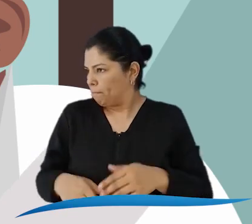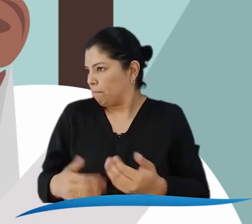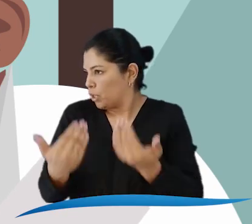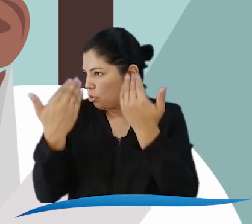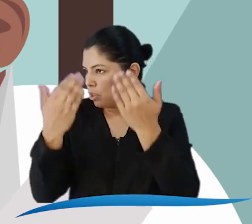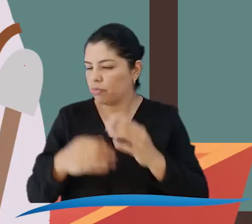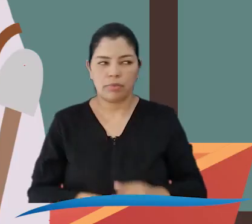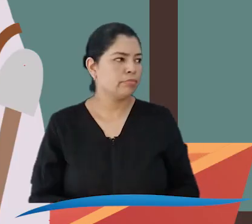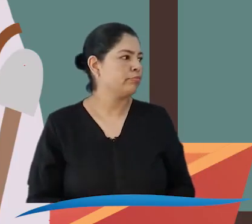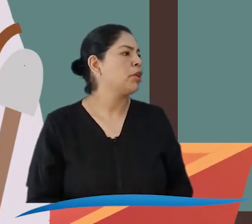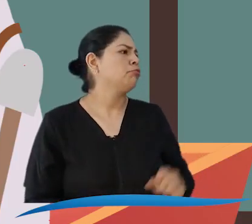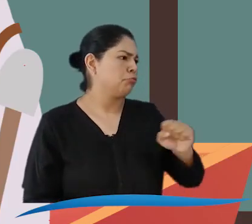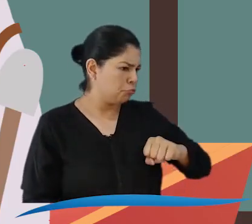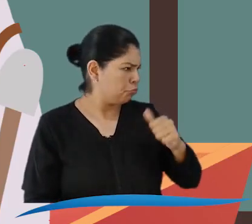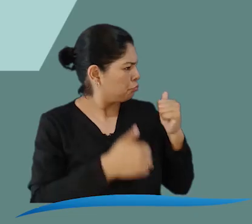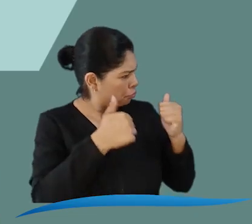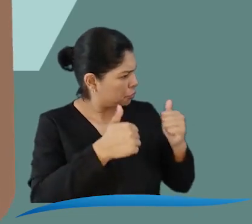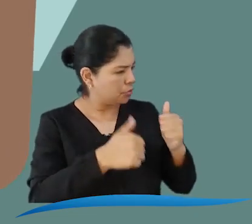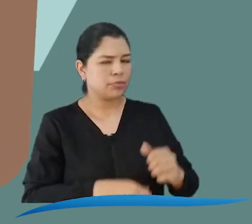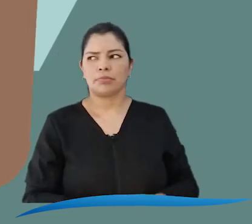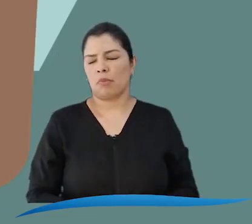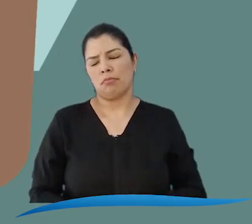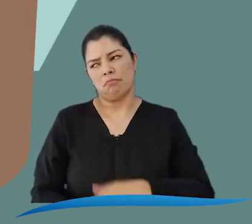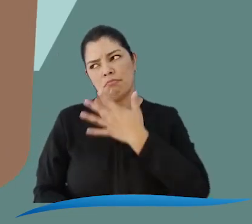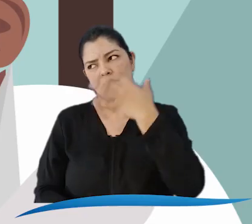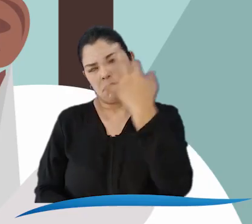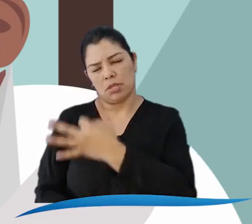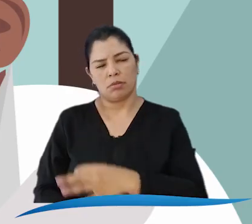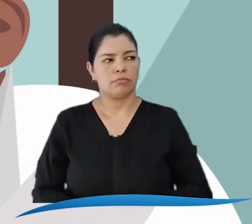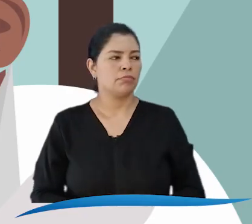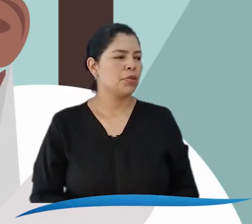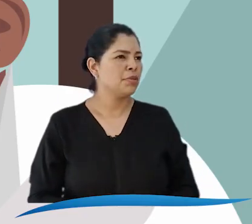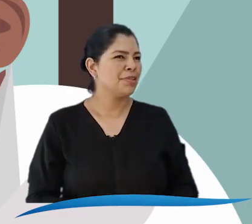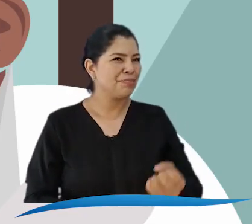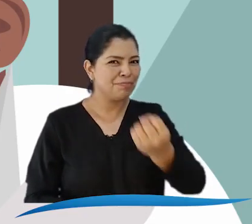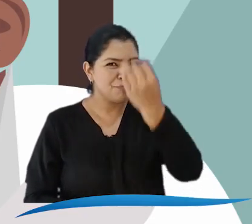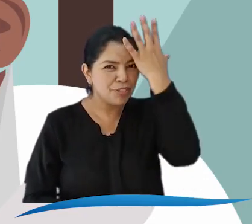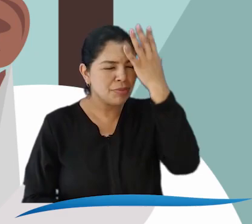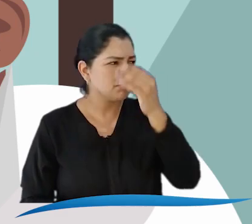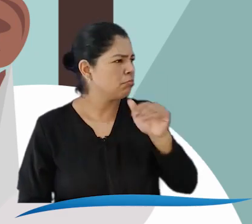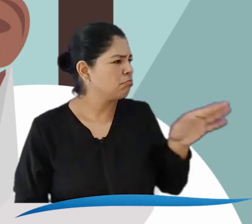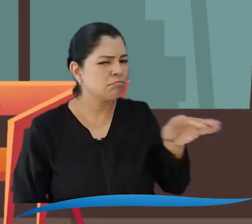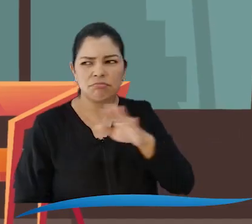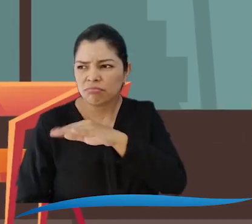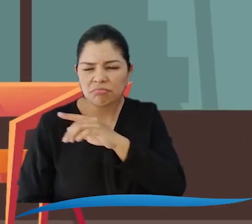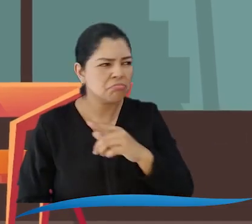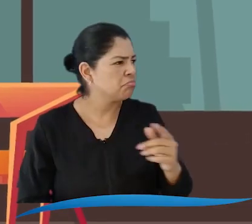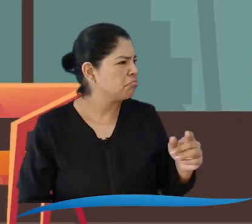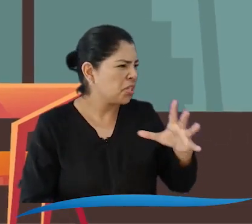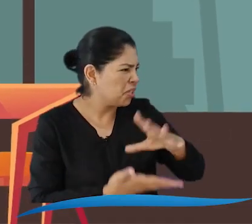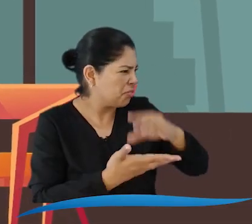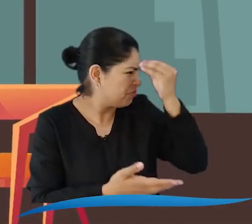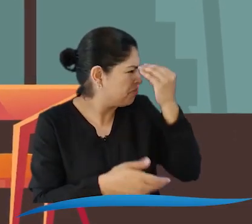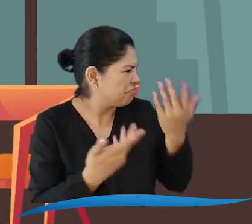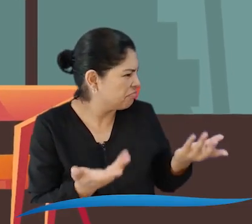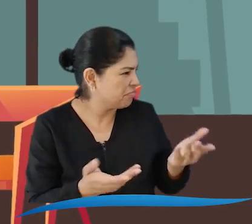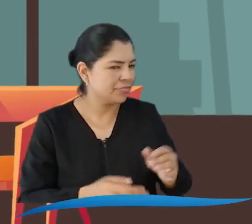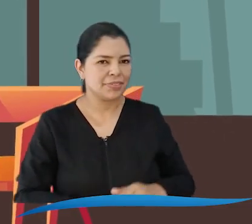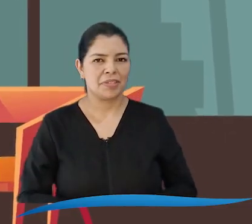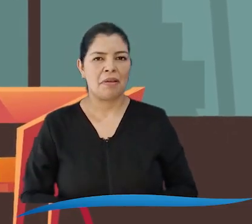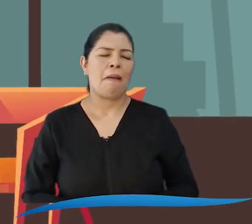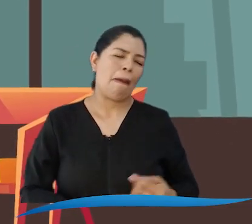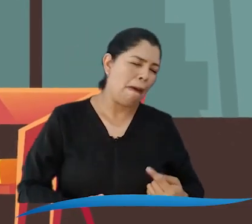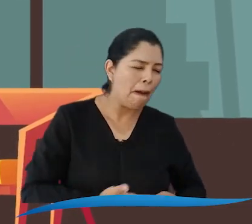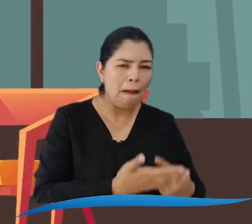Pero valió la pena. Demasiado. Verdad de Dios. Y eso, ¿qué tanto aprendieron? El grupo de amigos continuó